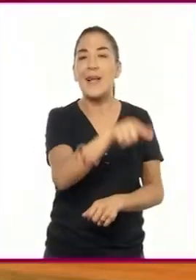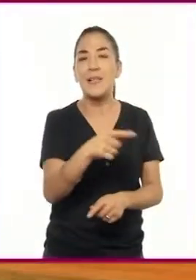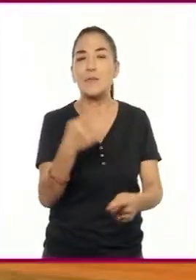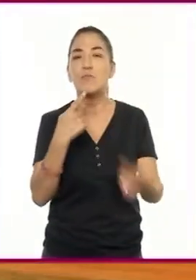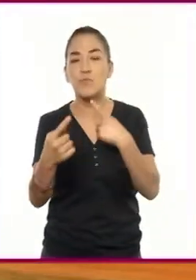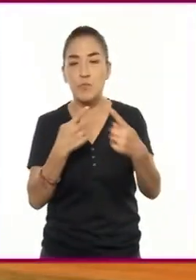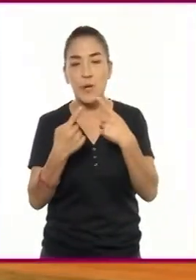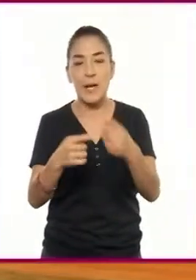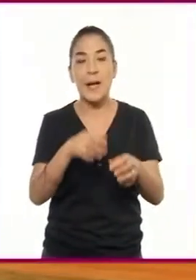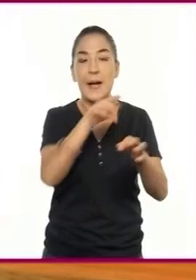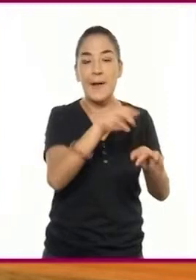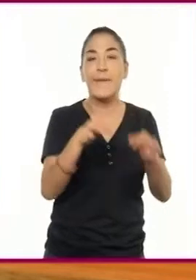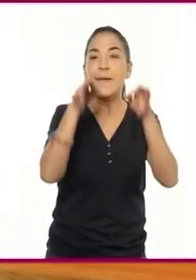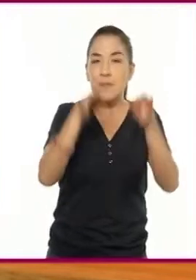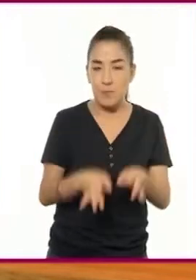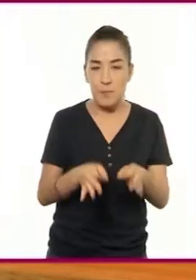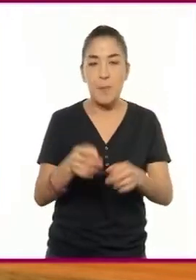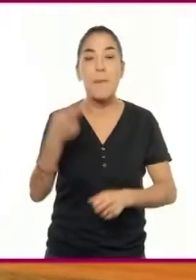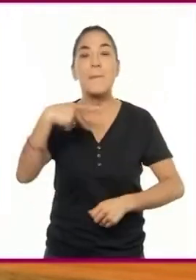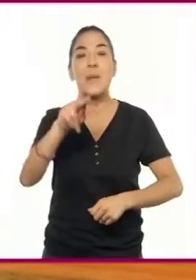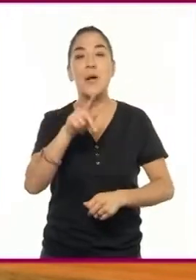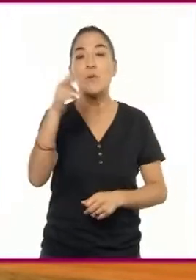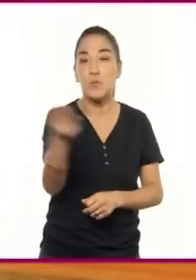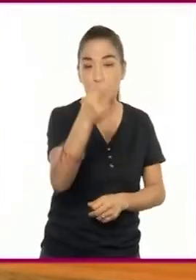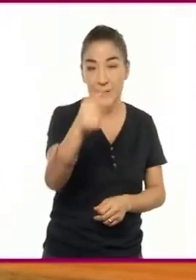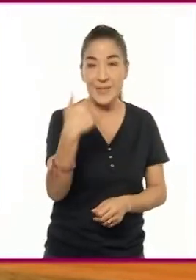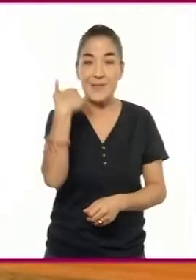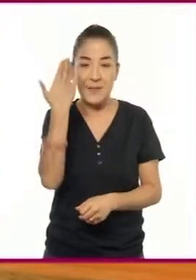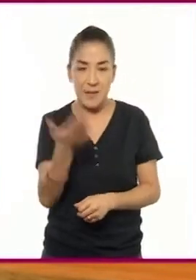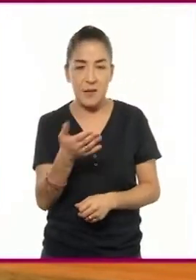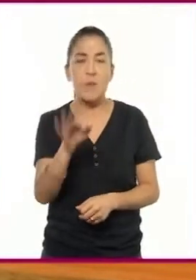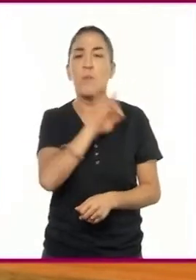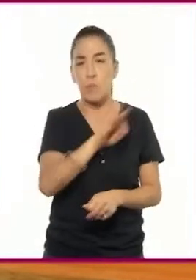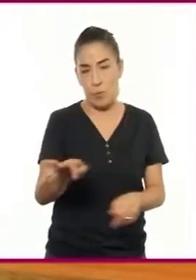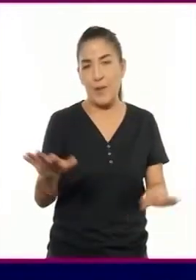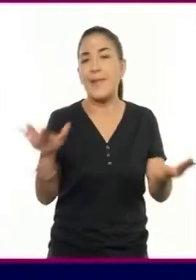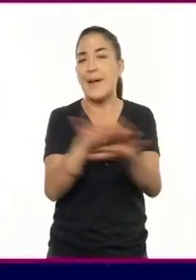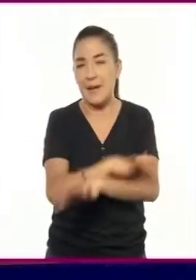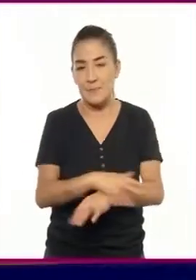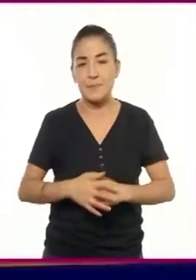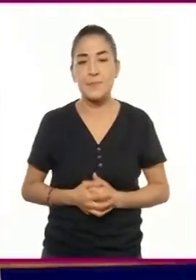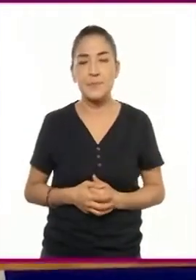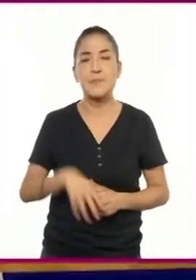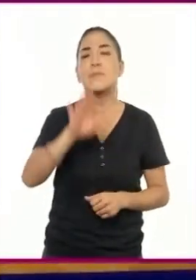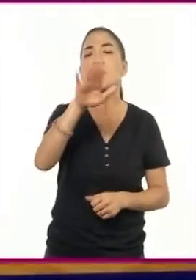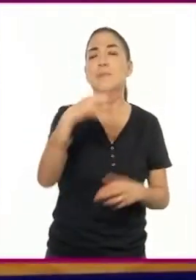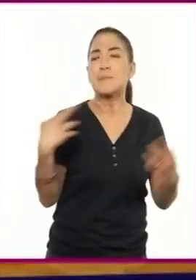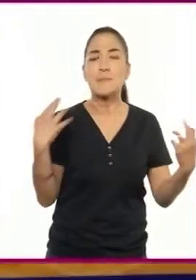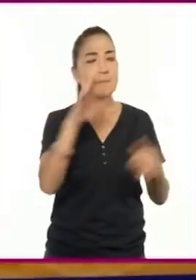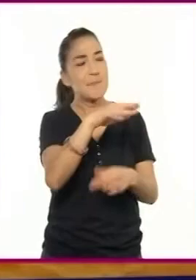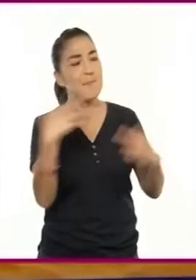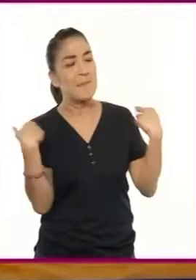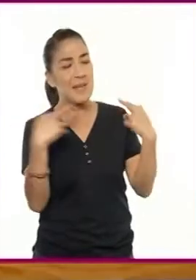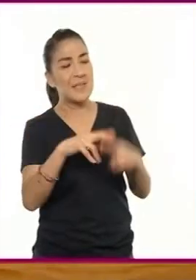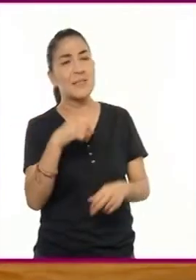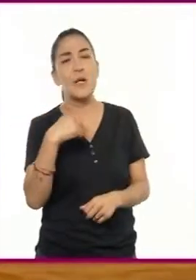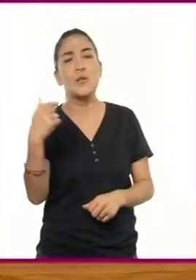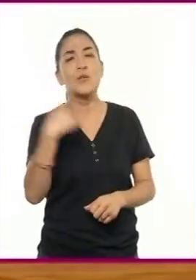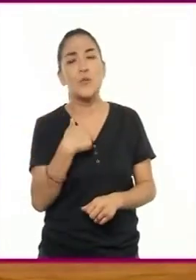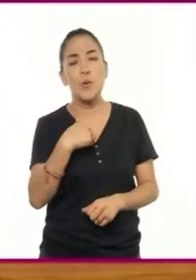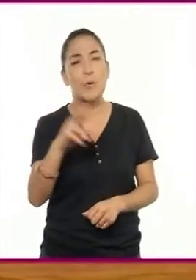rescatar los diálogos originales, pero si ustedes lo desean, pueden modificarlos. Maestra, yo los reconocí porque